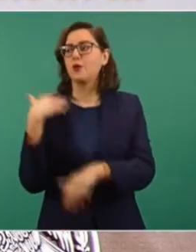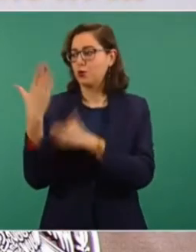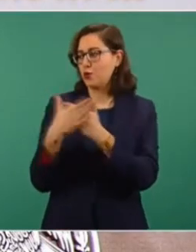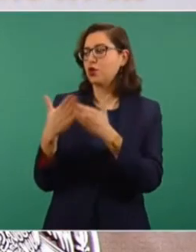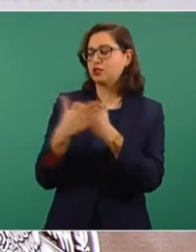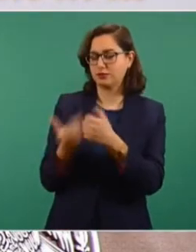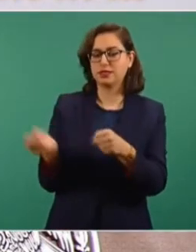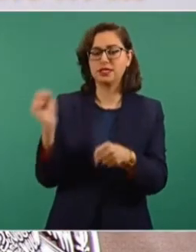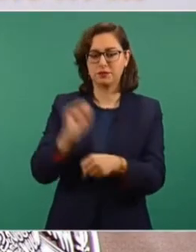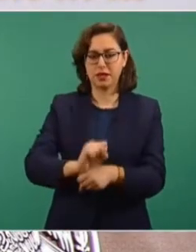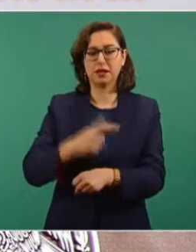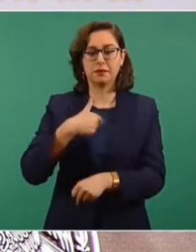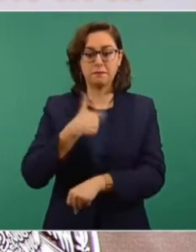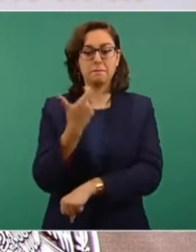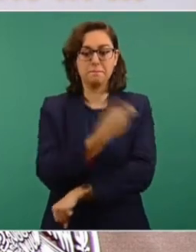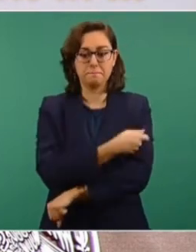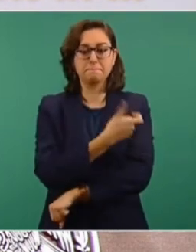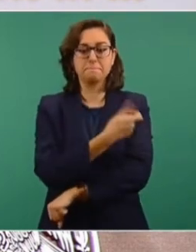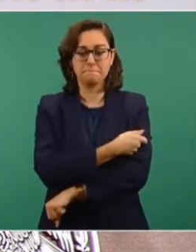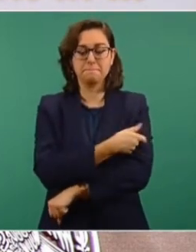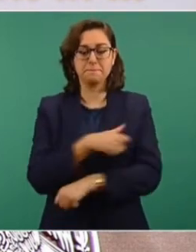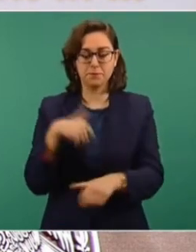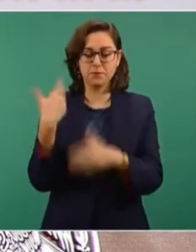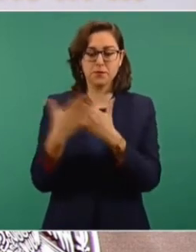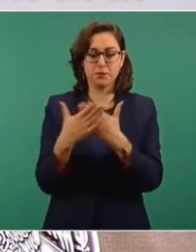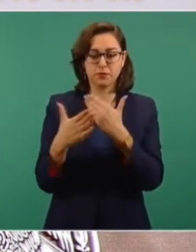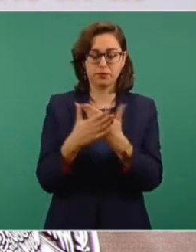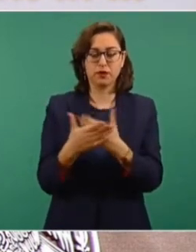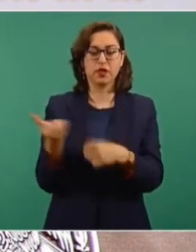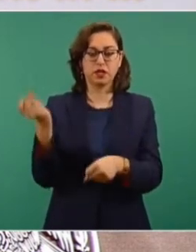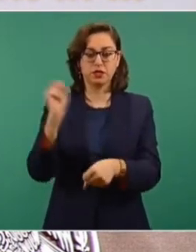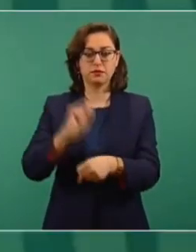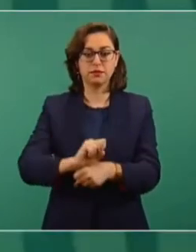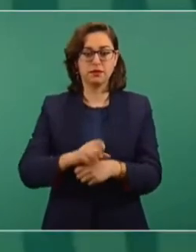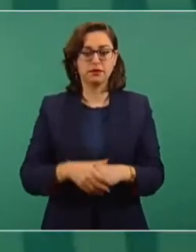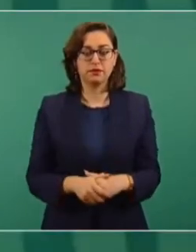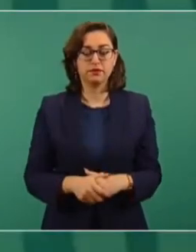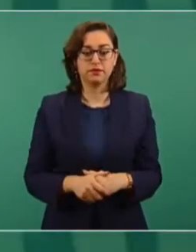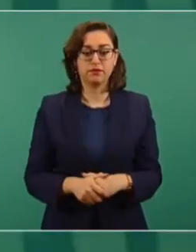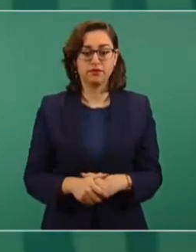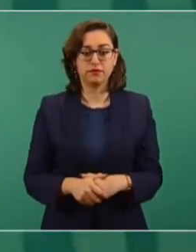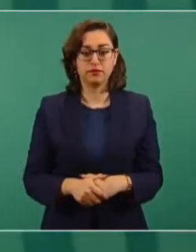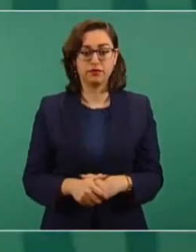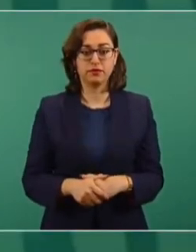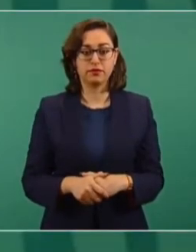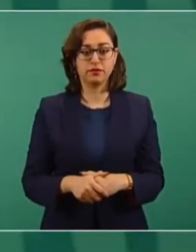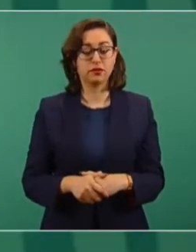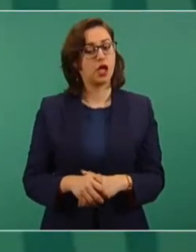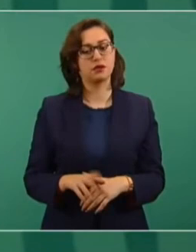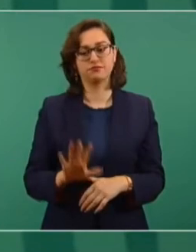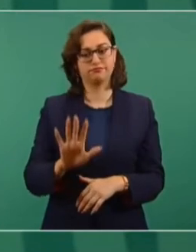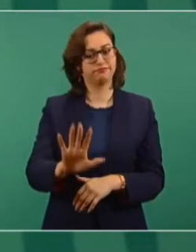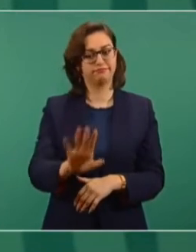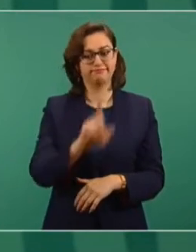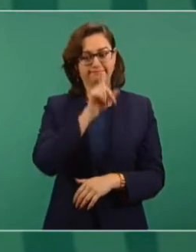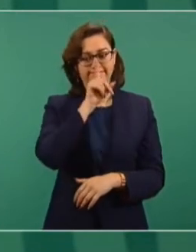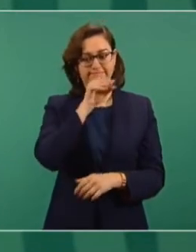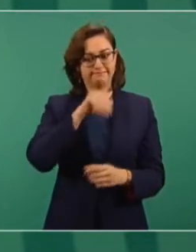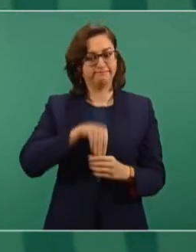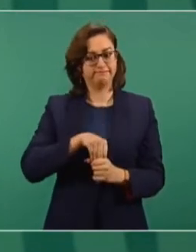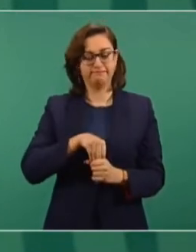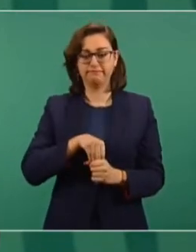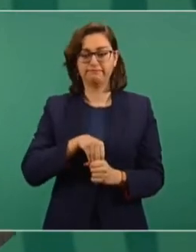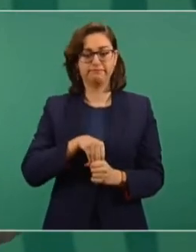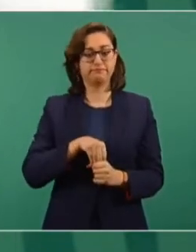próxima, me voy a vacunar, no les voy a decir, porque